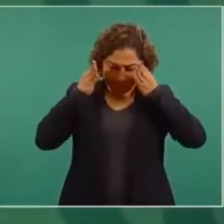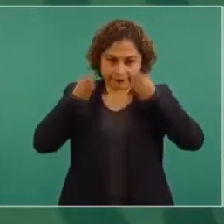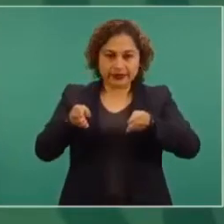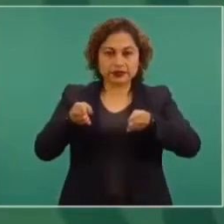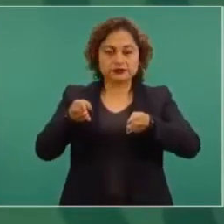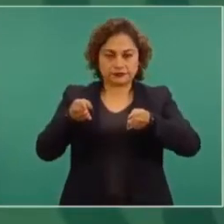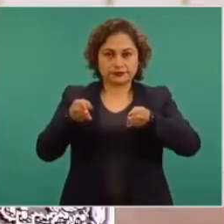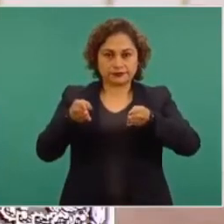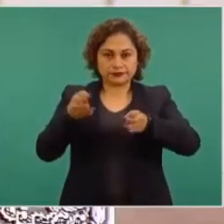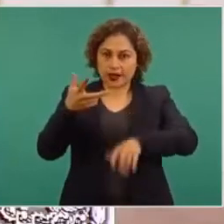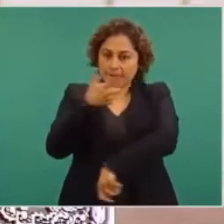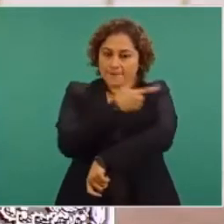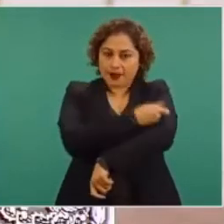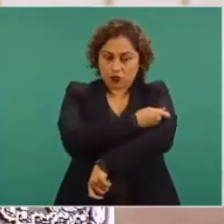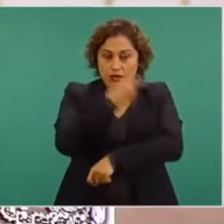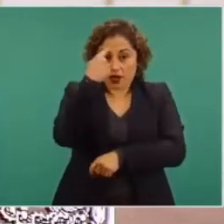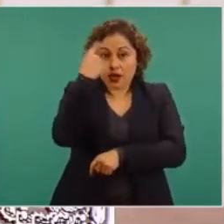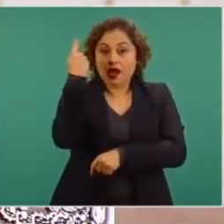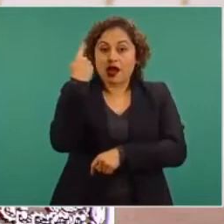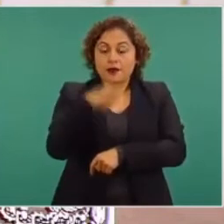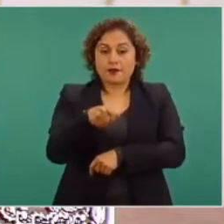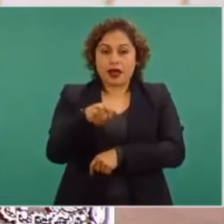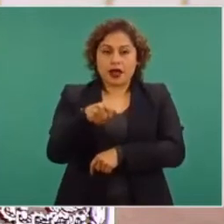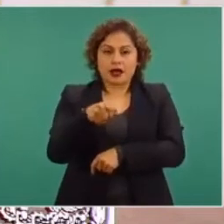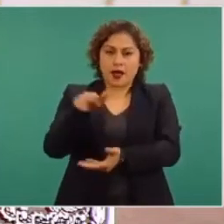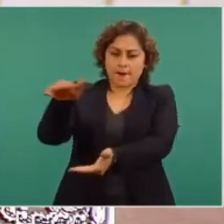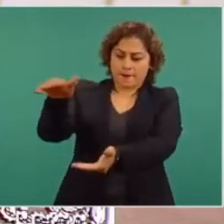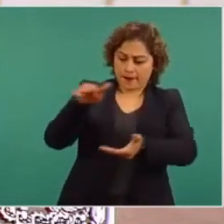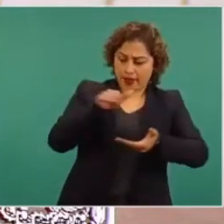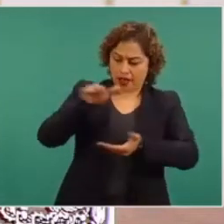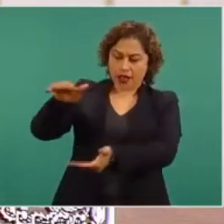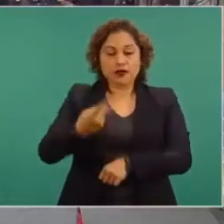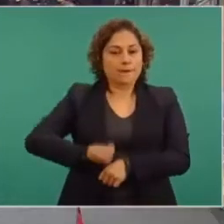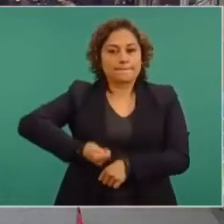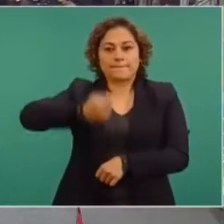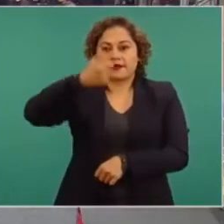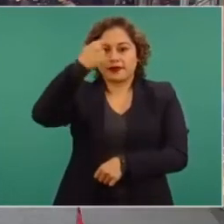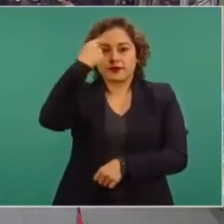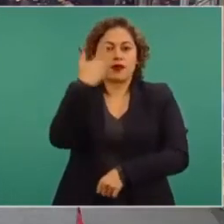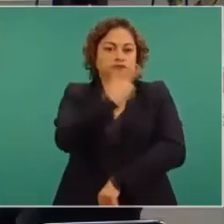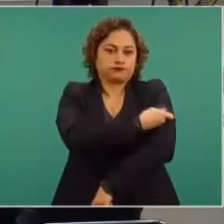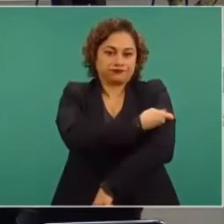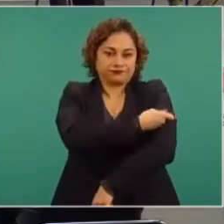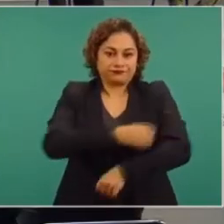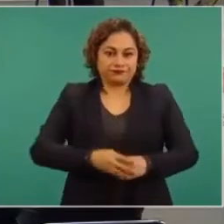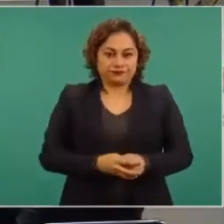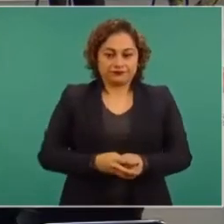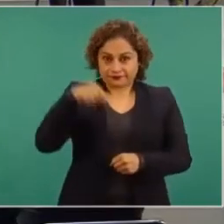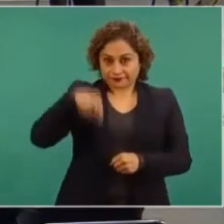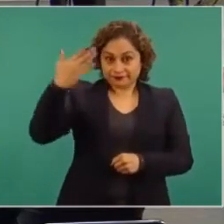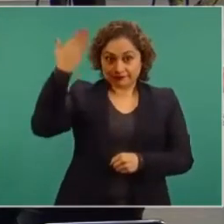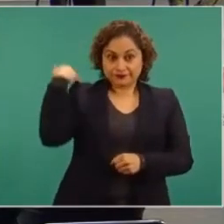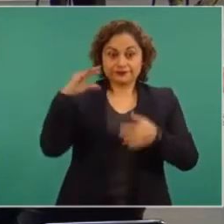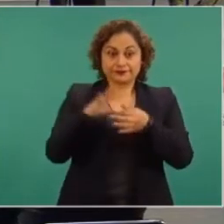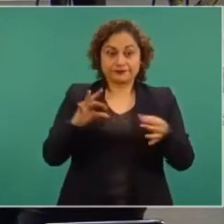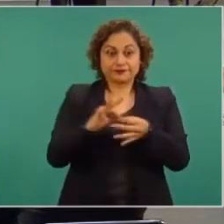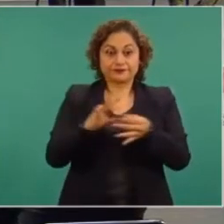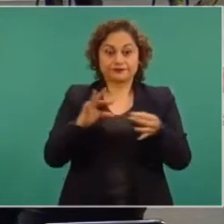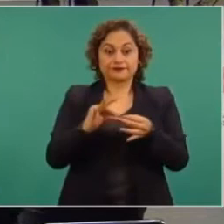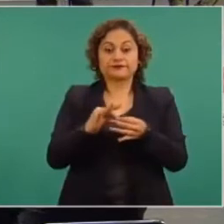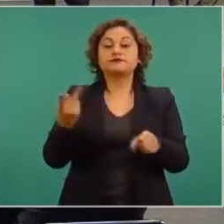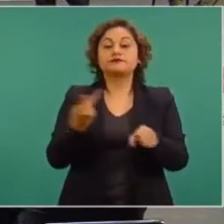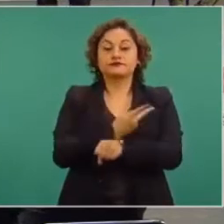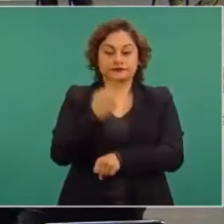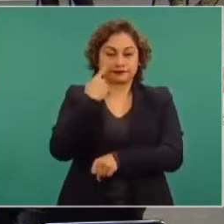para que tengamos todas las dosis que requerimos. Y como aquí se explicó, para